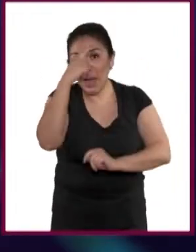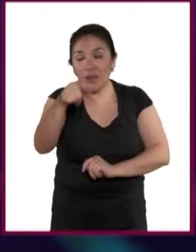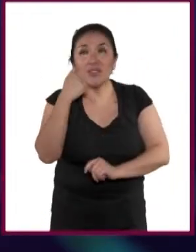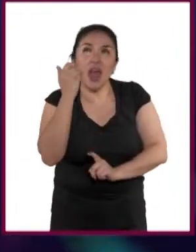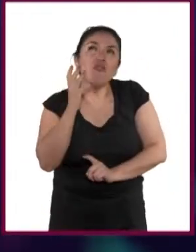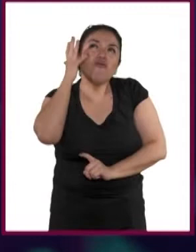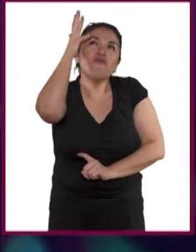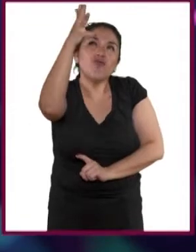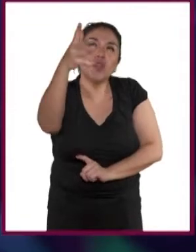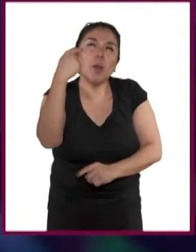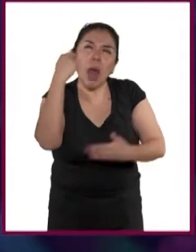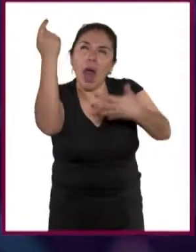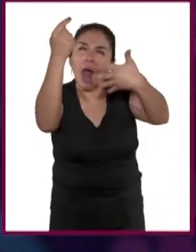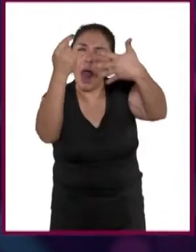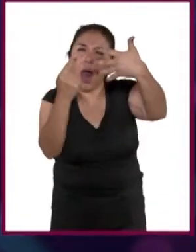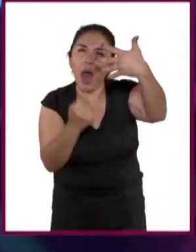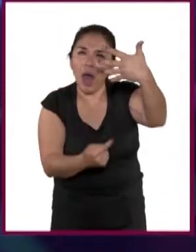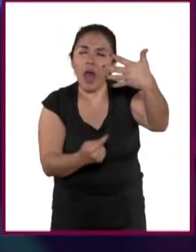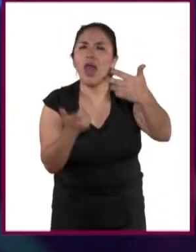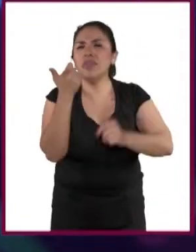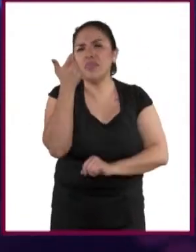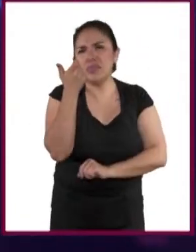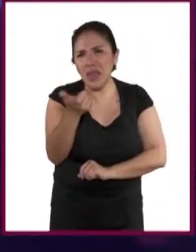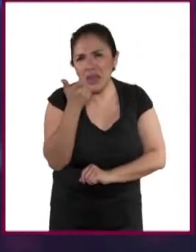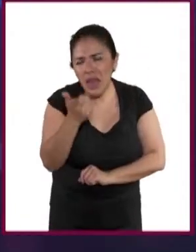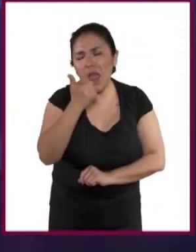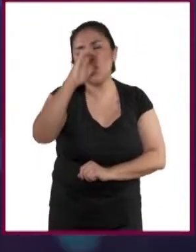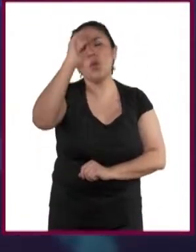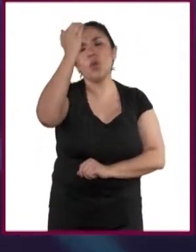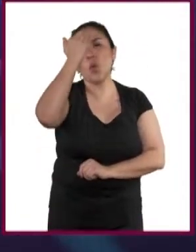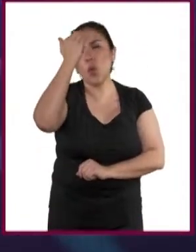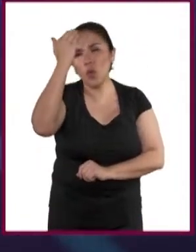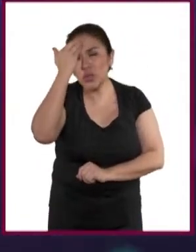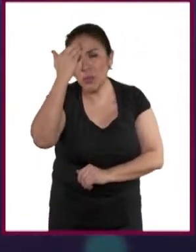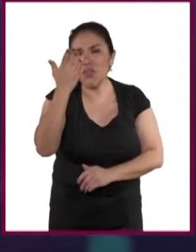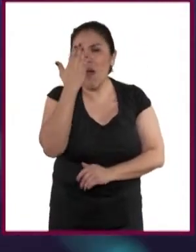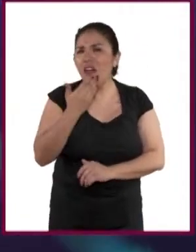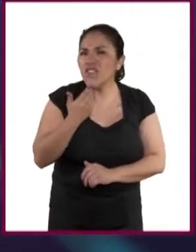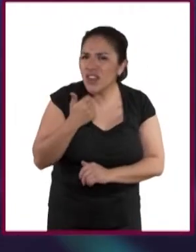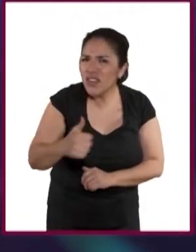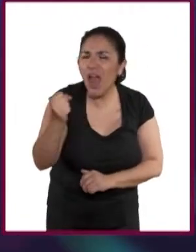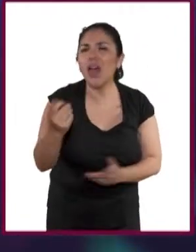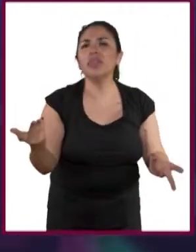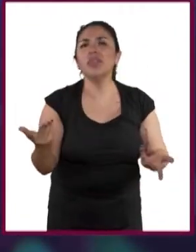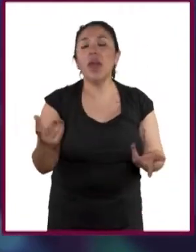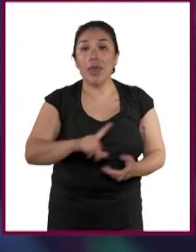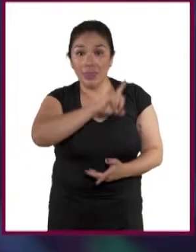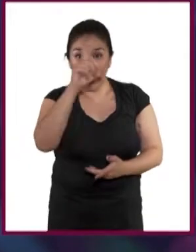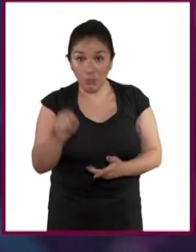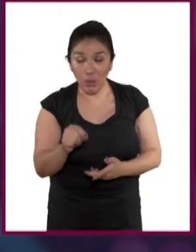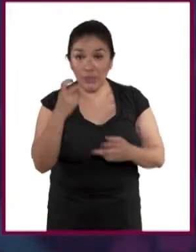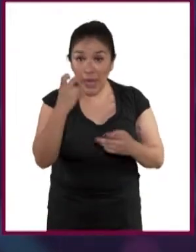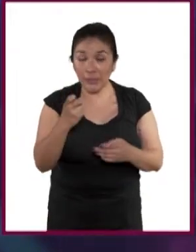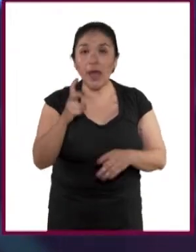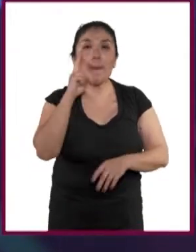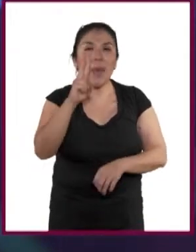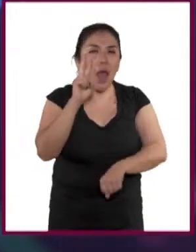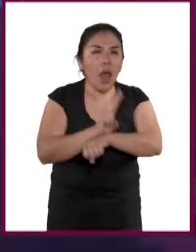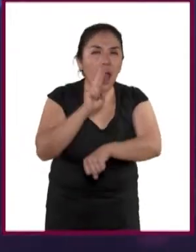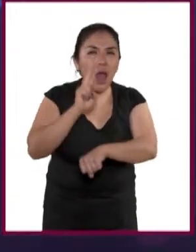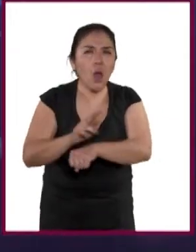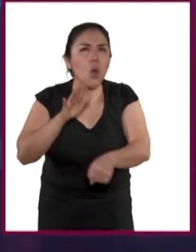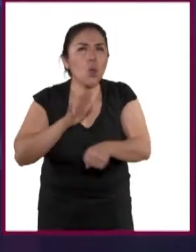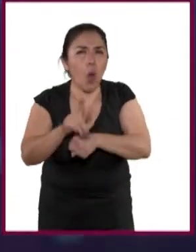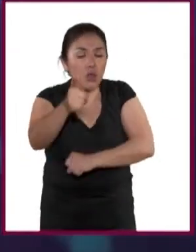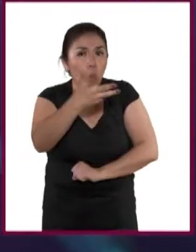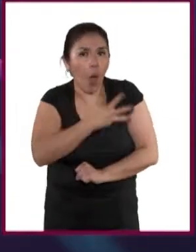meta lejana. Económicos, de conocimientos, de habilidades. Luego, debes de verificar con cuáles